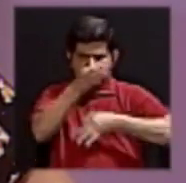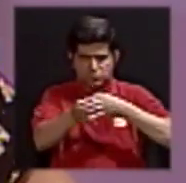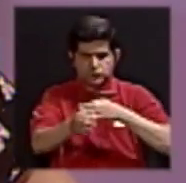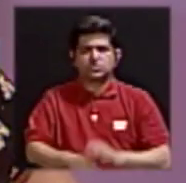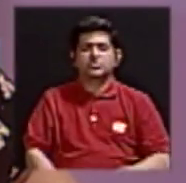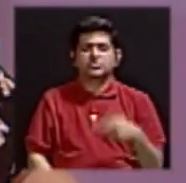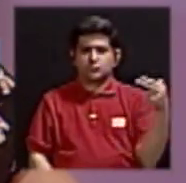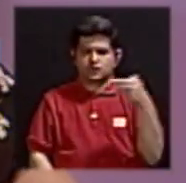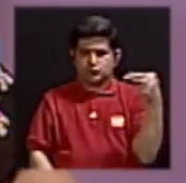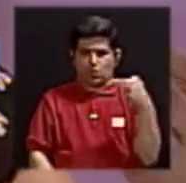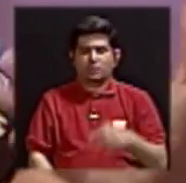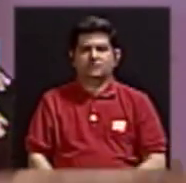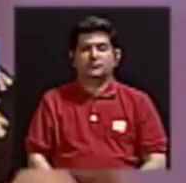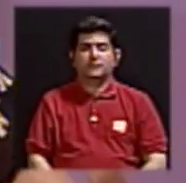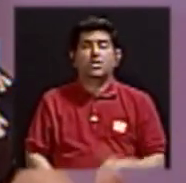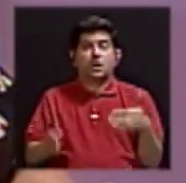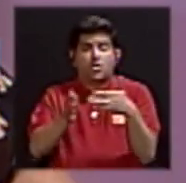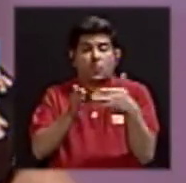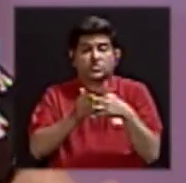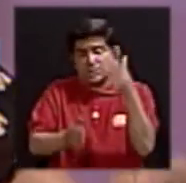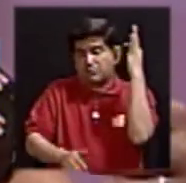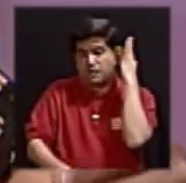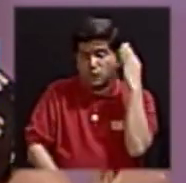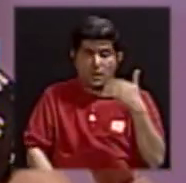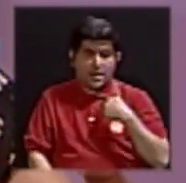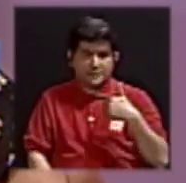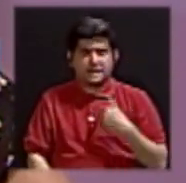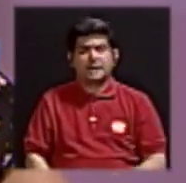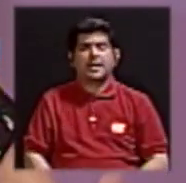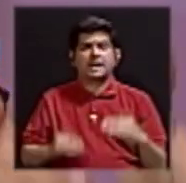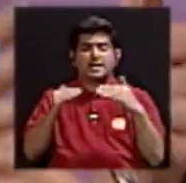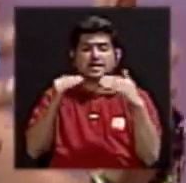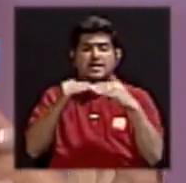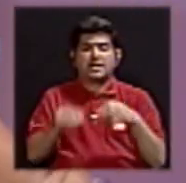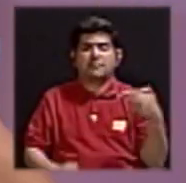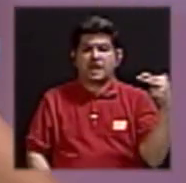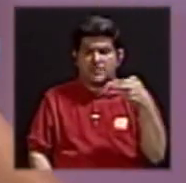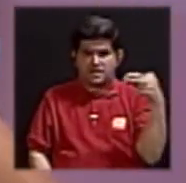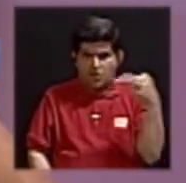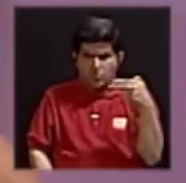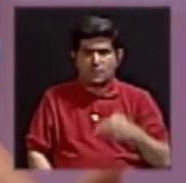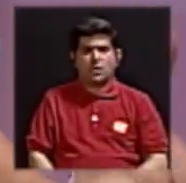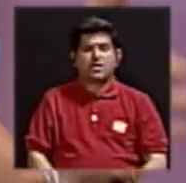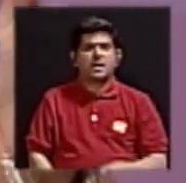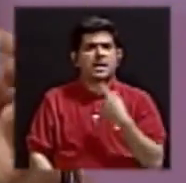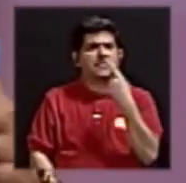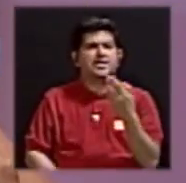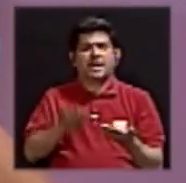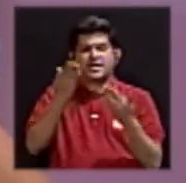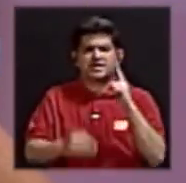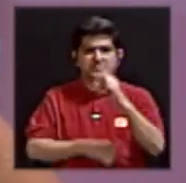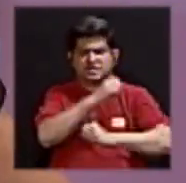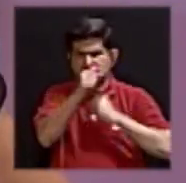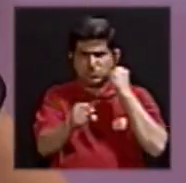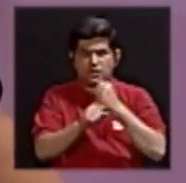hormonal en que le devolvemos a la mujer niveles hormonales, por decirlo así, de una edad más joven,